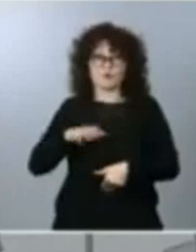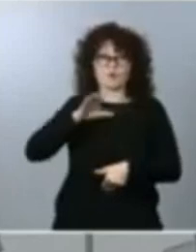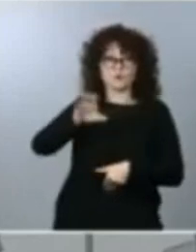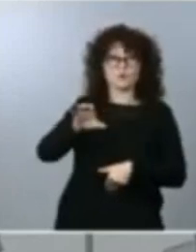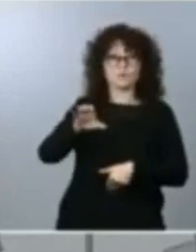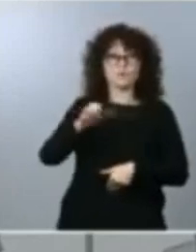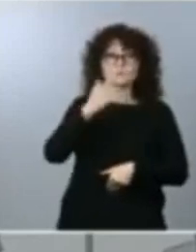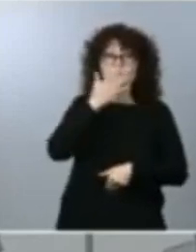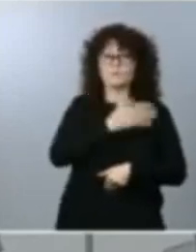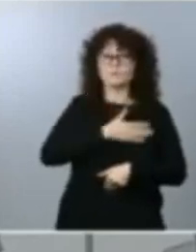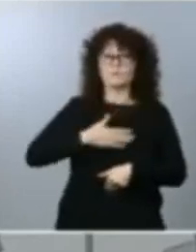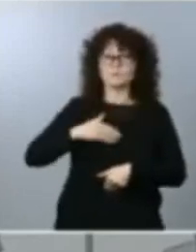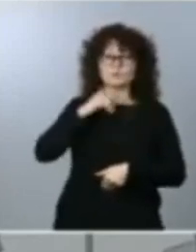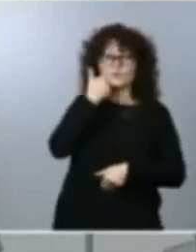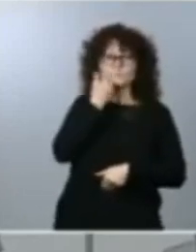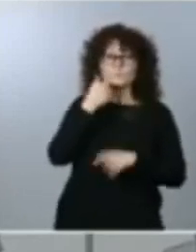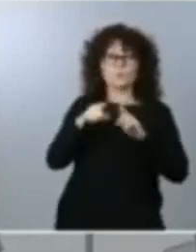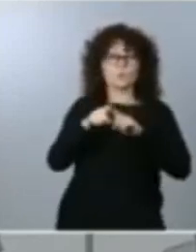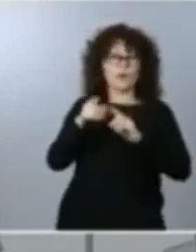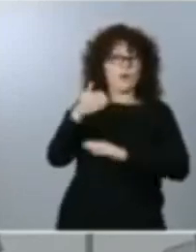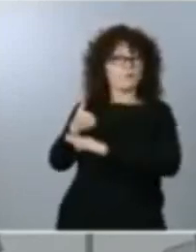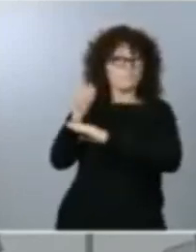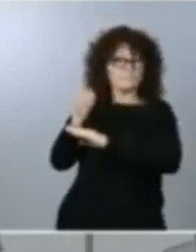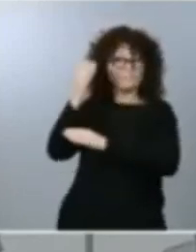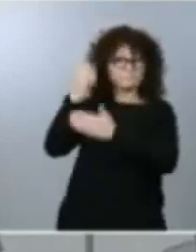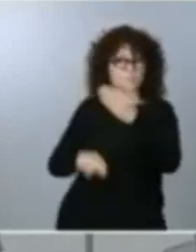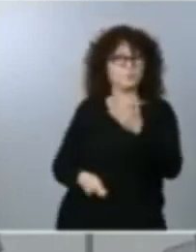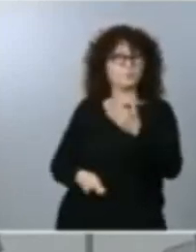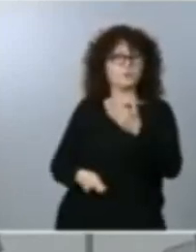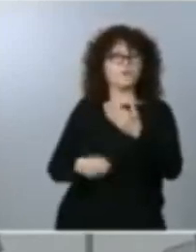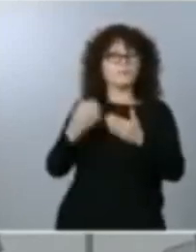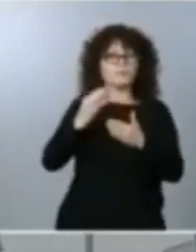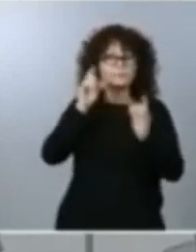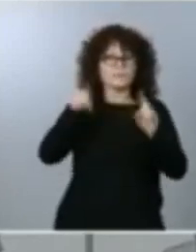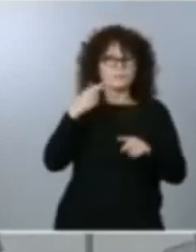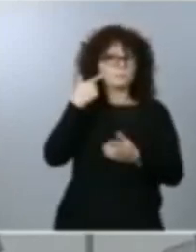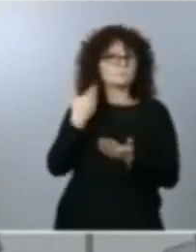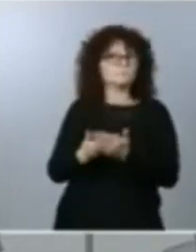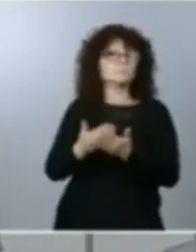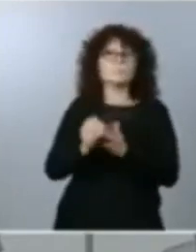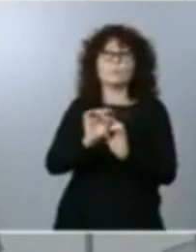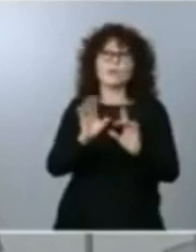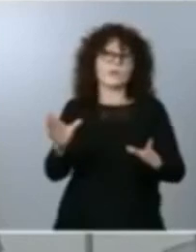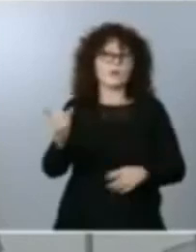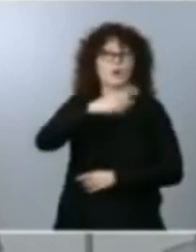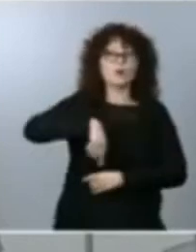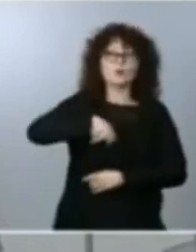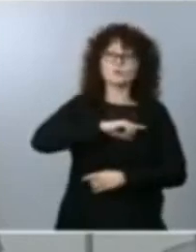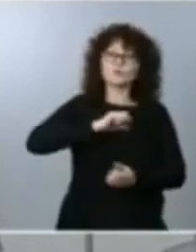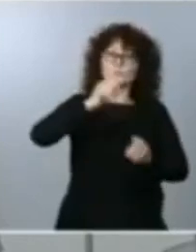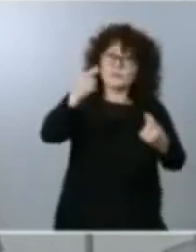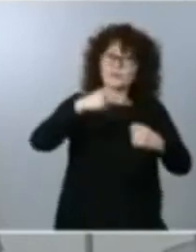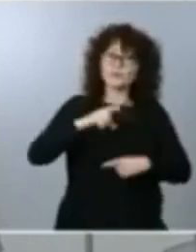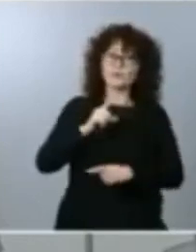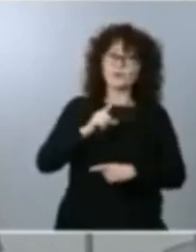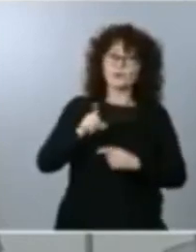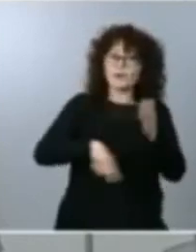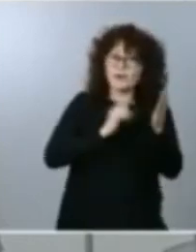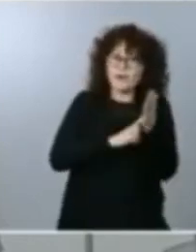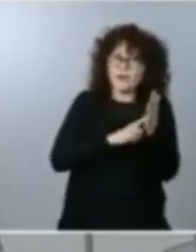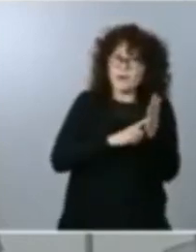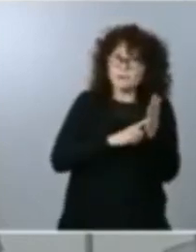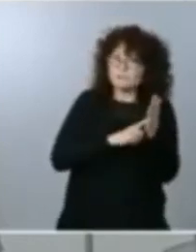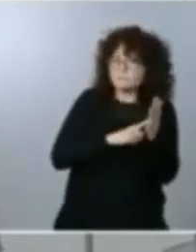con esas mafias lo que tenemos que trasladarles también es que nosotros sí estamos a favor de una migración legal pero que la migración irregular